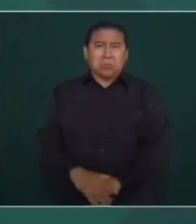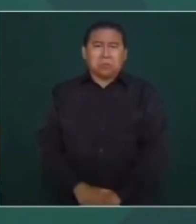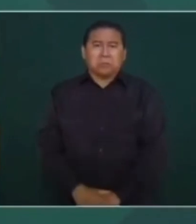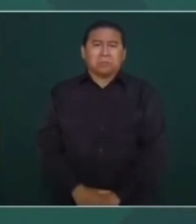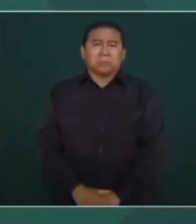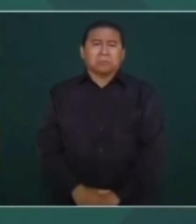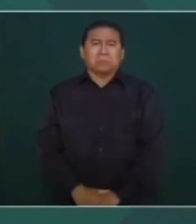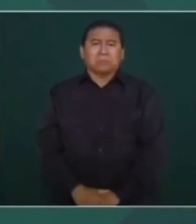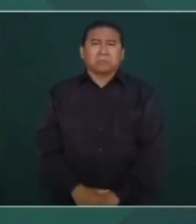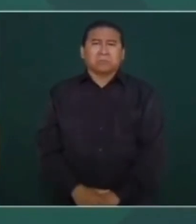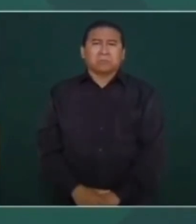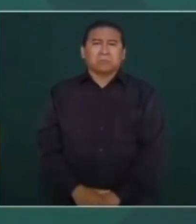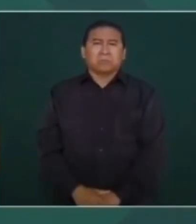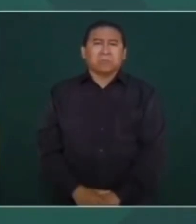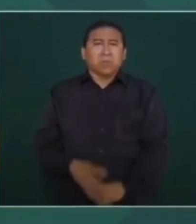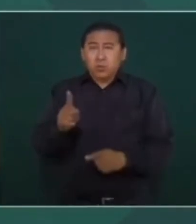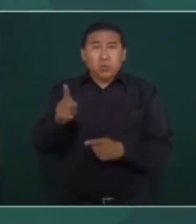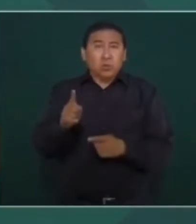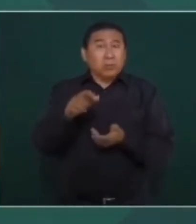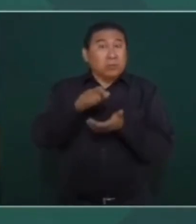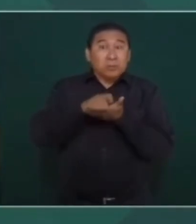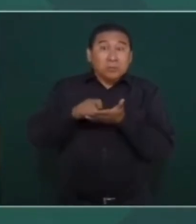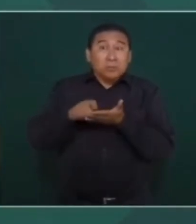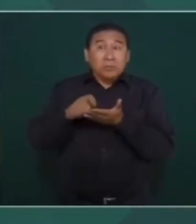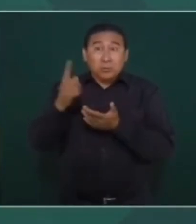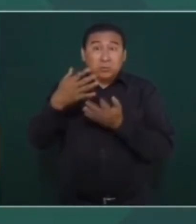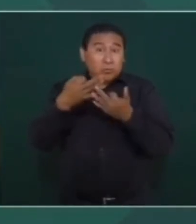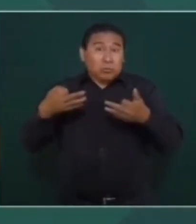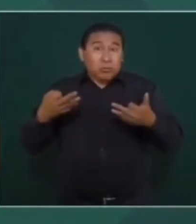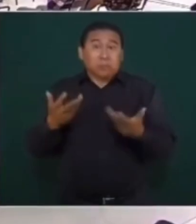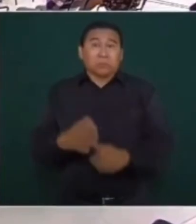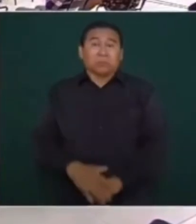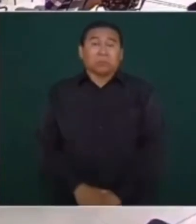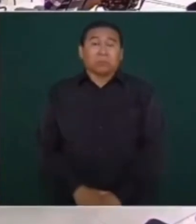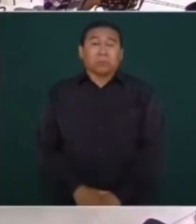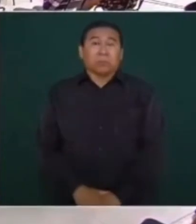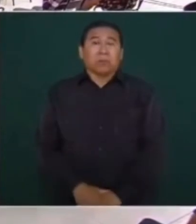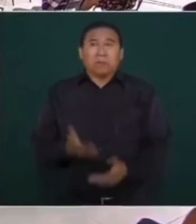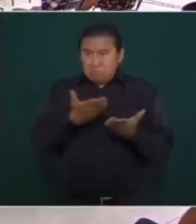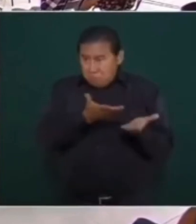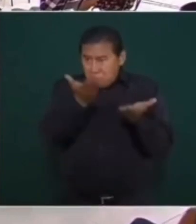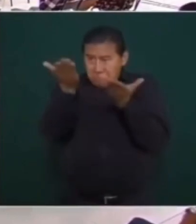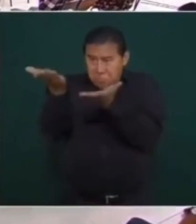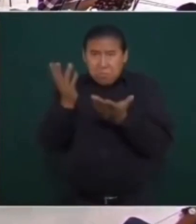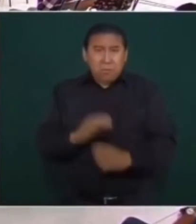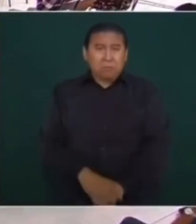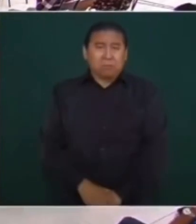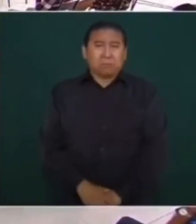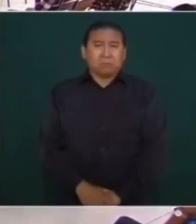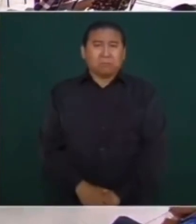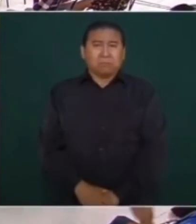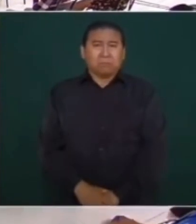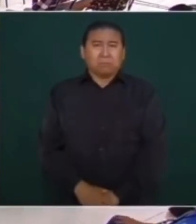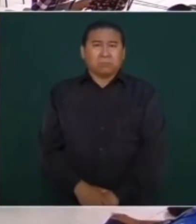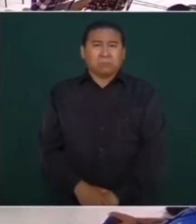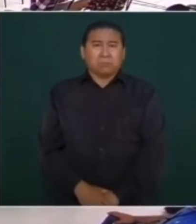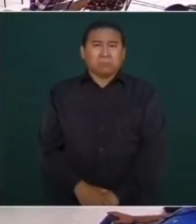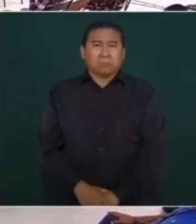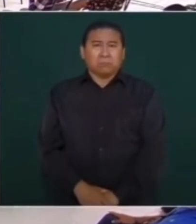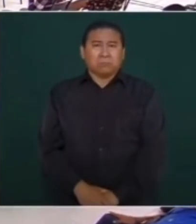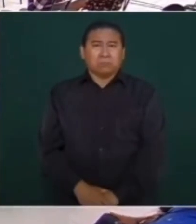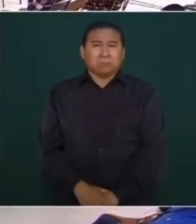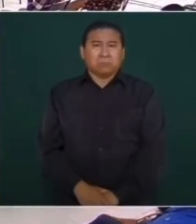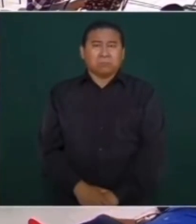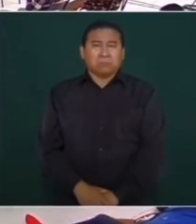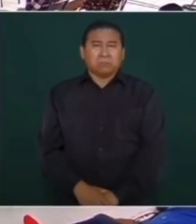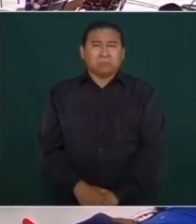no eres de escritorio, eres de territorio, ve para que